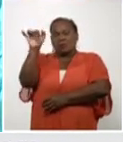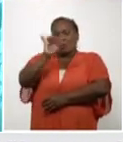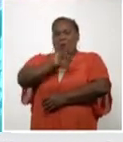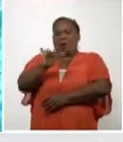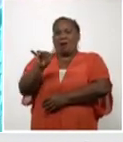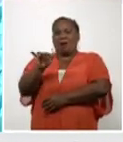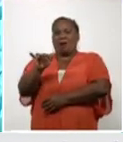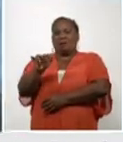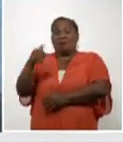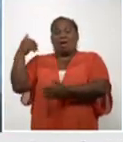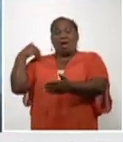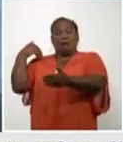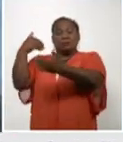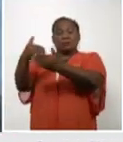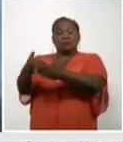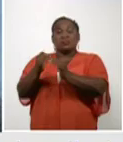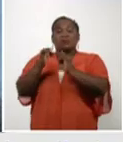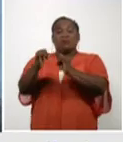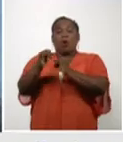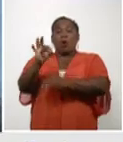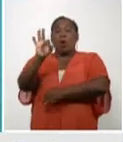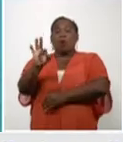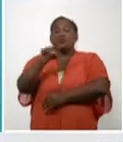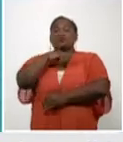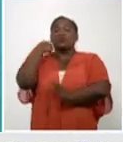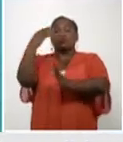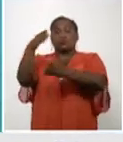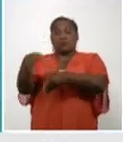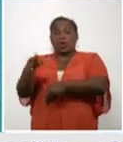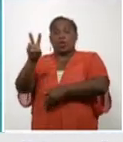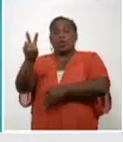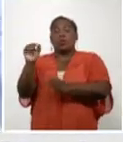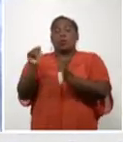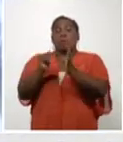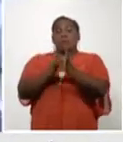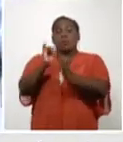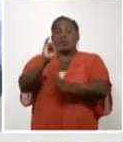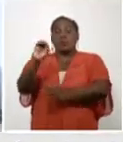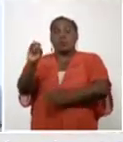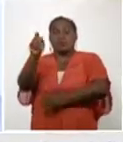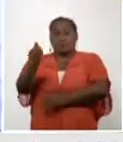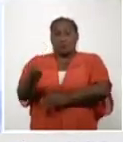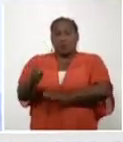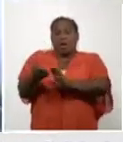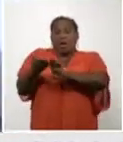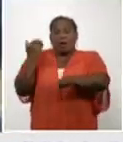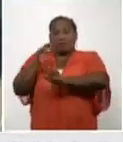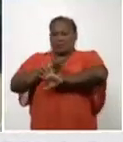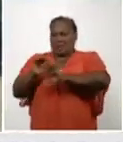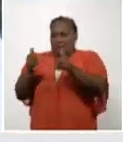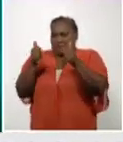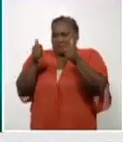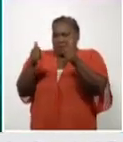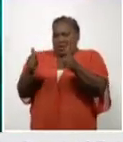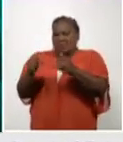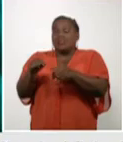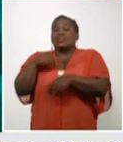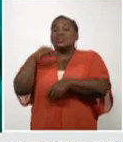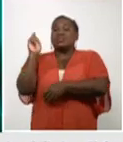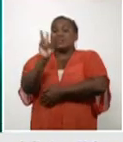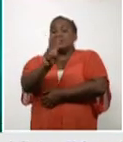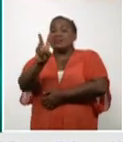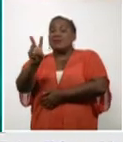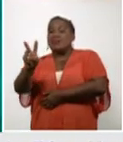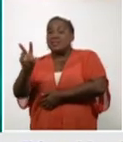Hasta la fecha se reportan 8 fallecidos, 2.600 personas recuperadas. Se pesquisa el 95% del